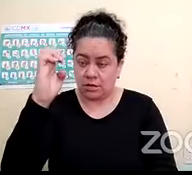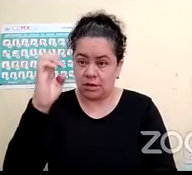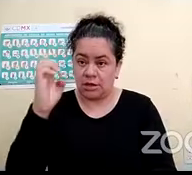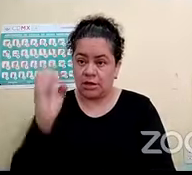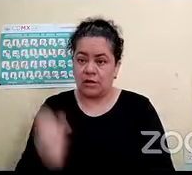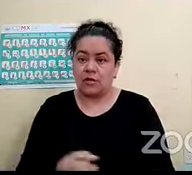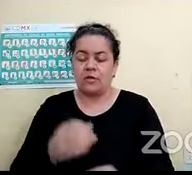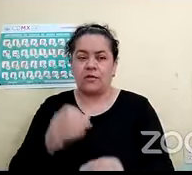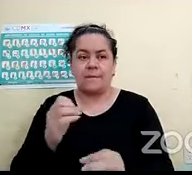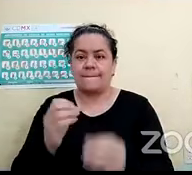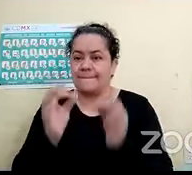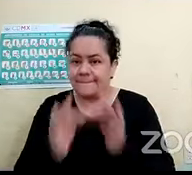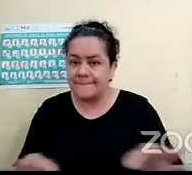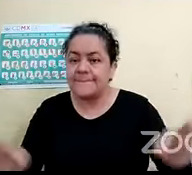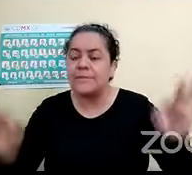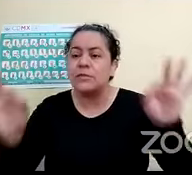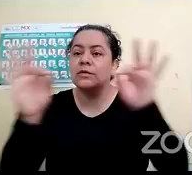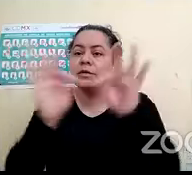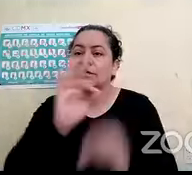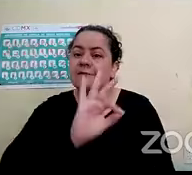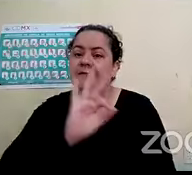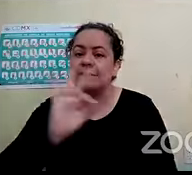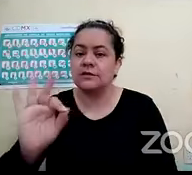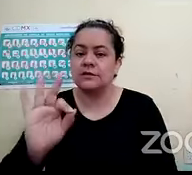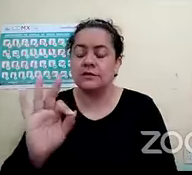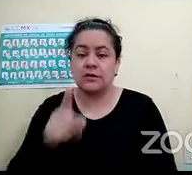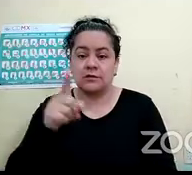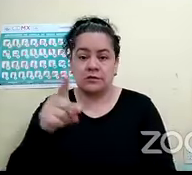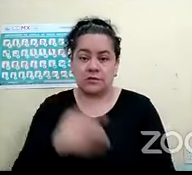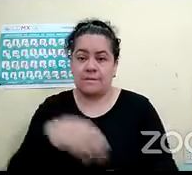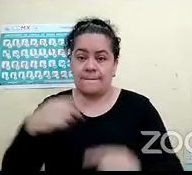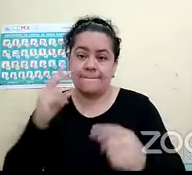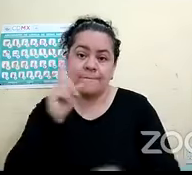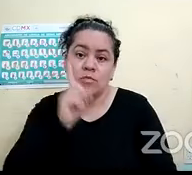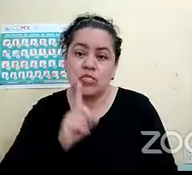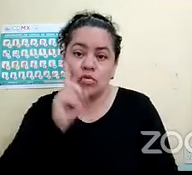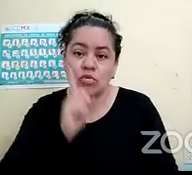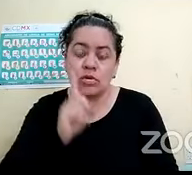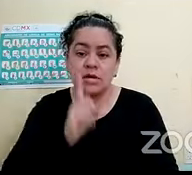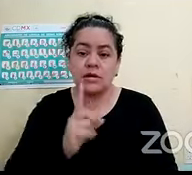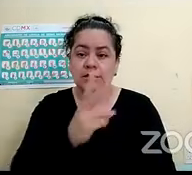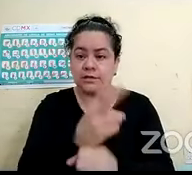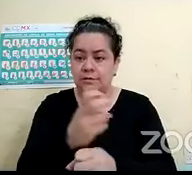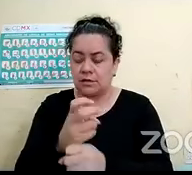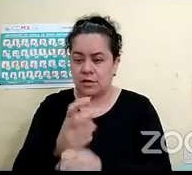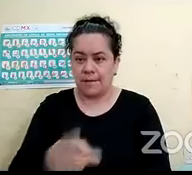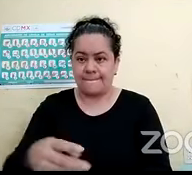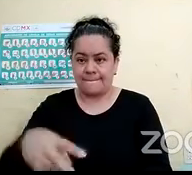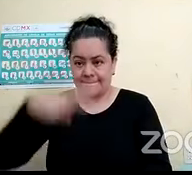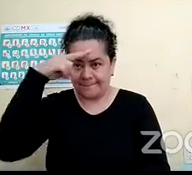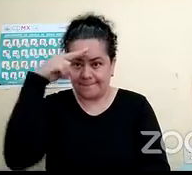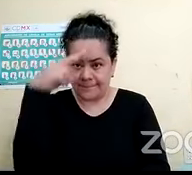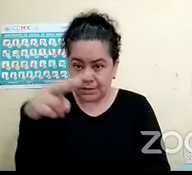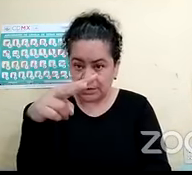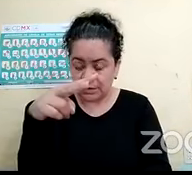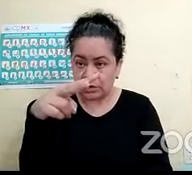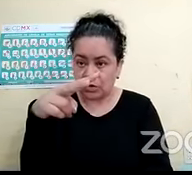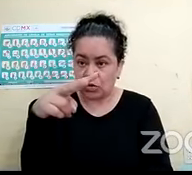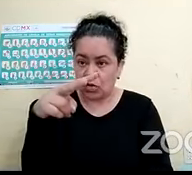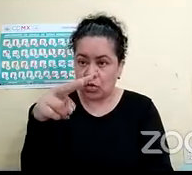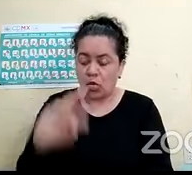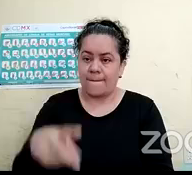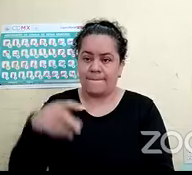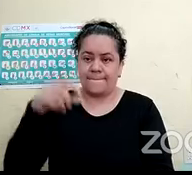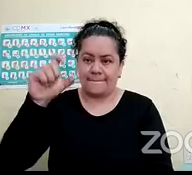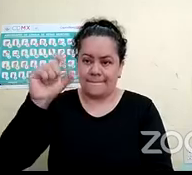invitadas un poquito más al respecto. México se ubica entre los primeros 20 países con mayor número de personas